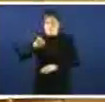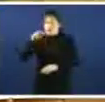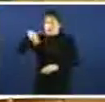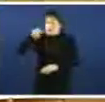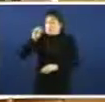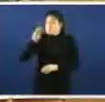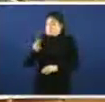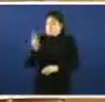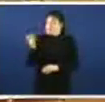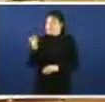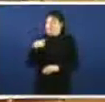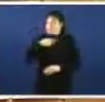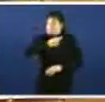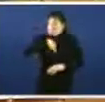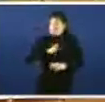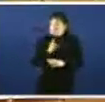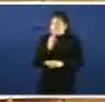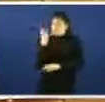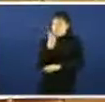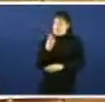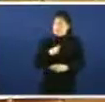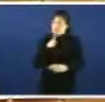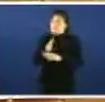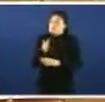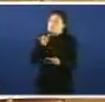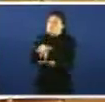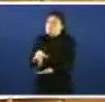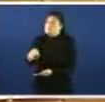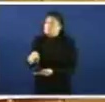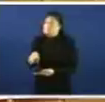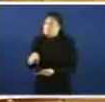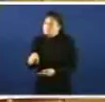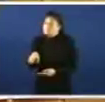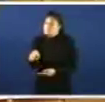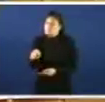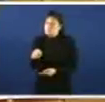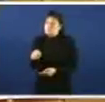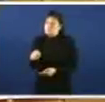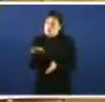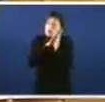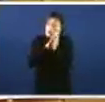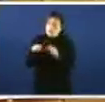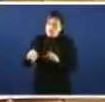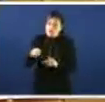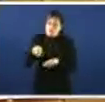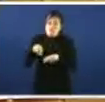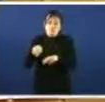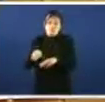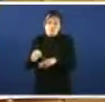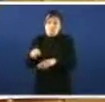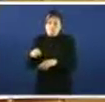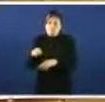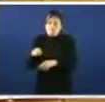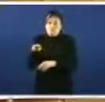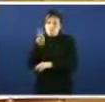cando fomos ali e eles tres xicaron a pasar a noite pechados nunha